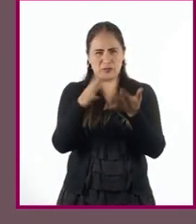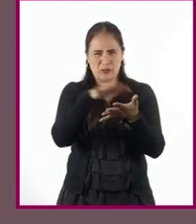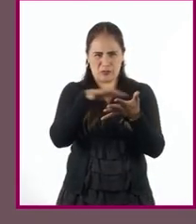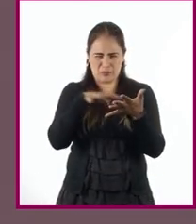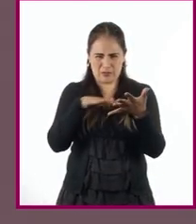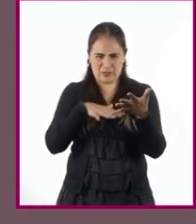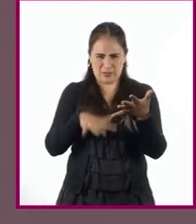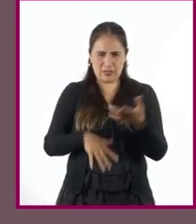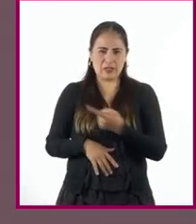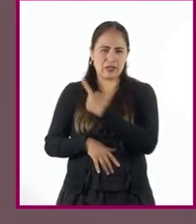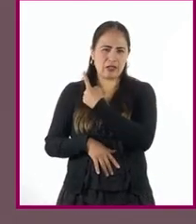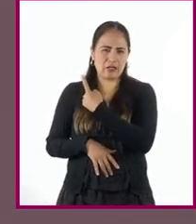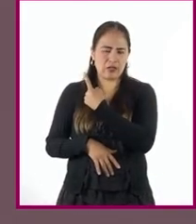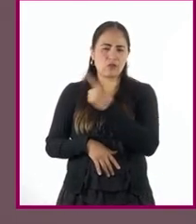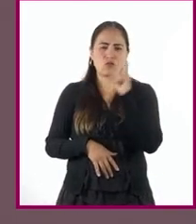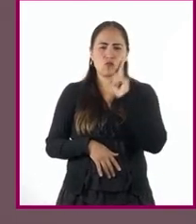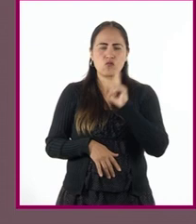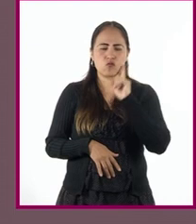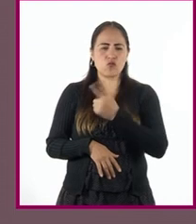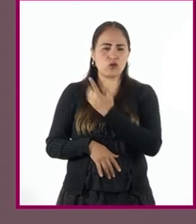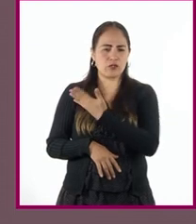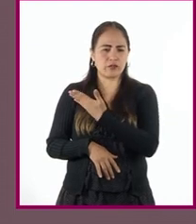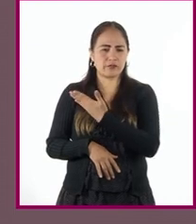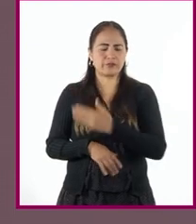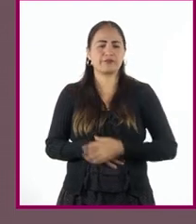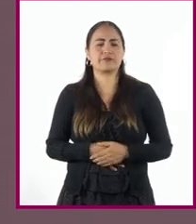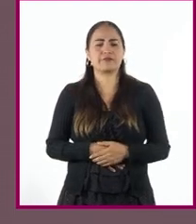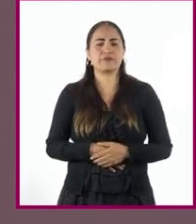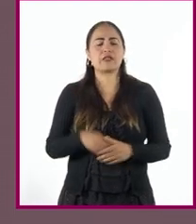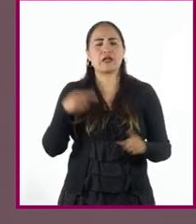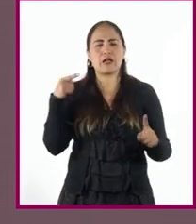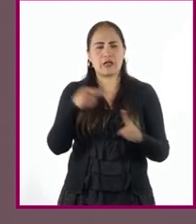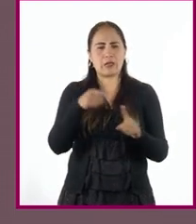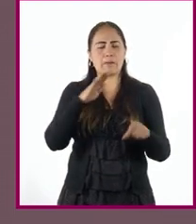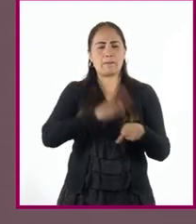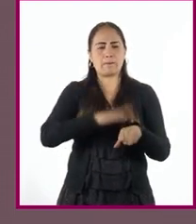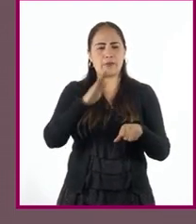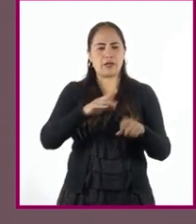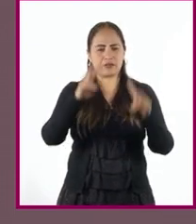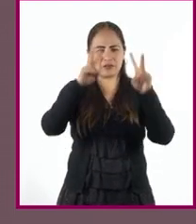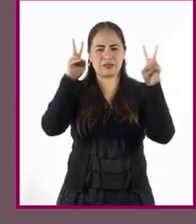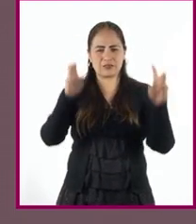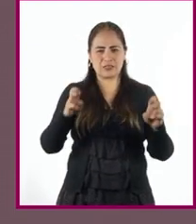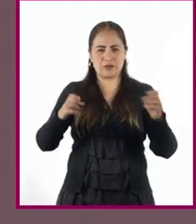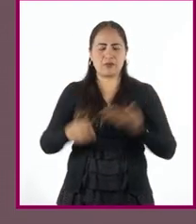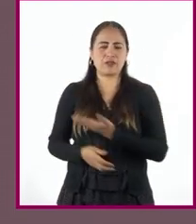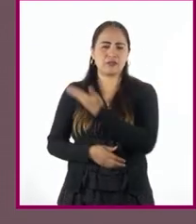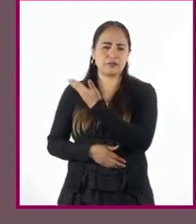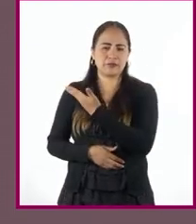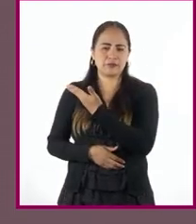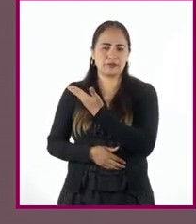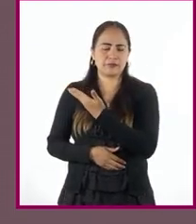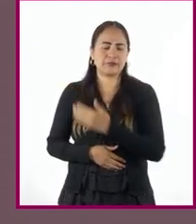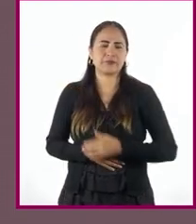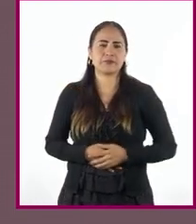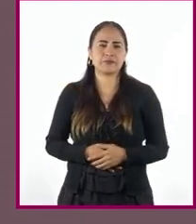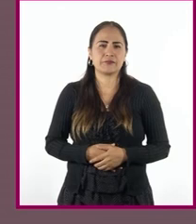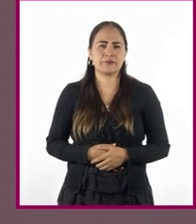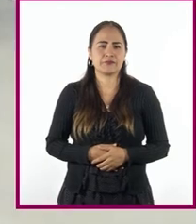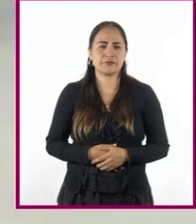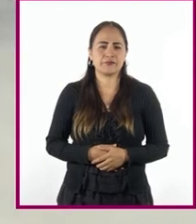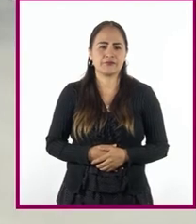textos escritos por Josefina Muriel. En particular, recomendamos su obra titulada Cultura Femenina Nuevo Hispana.